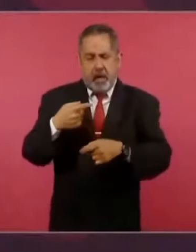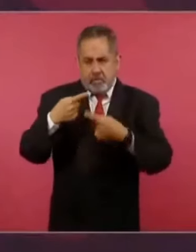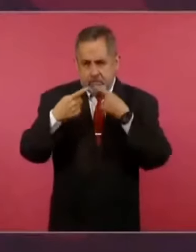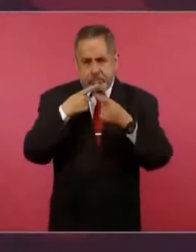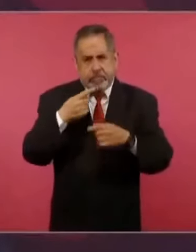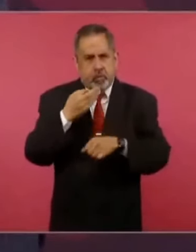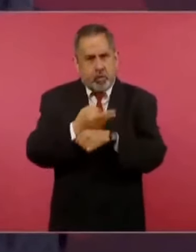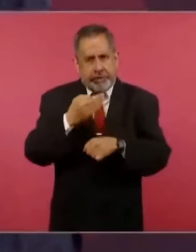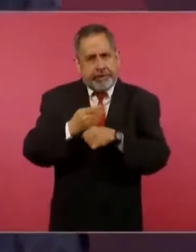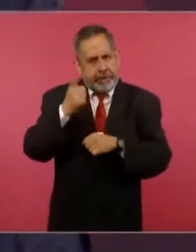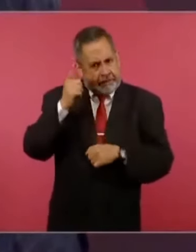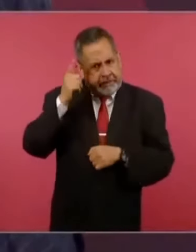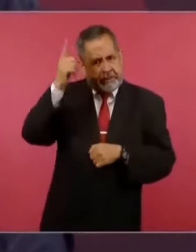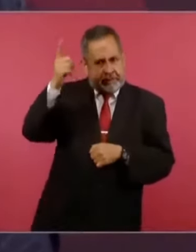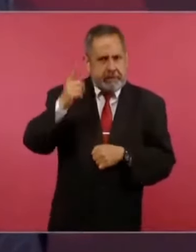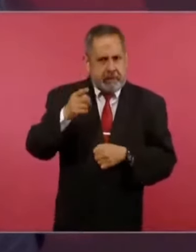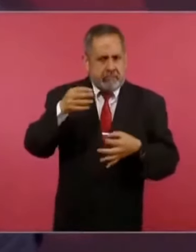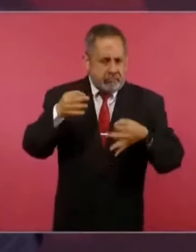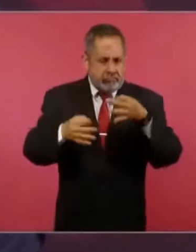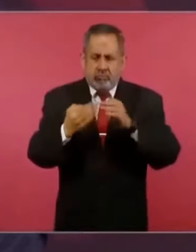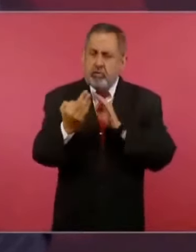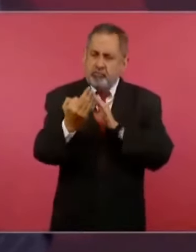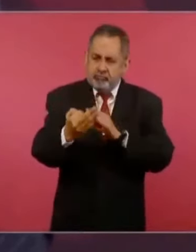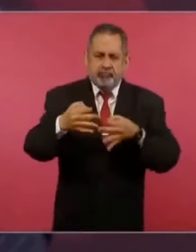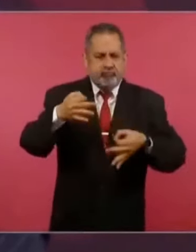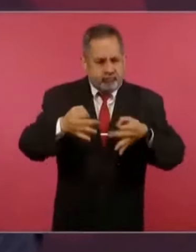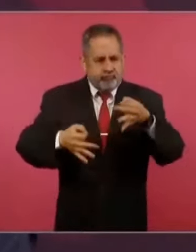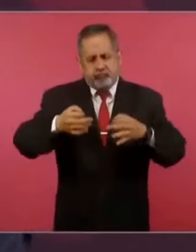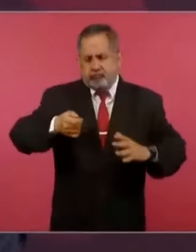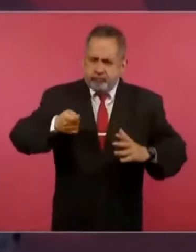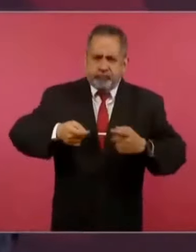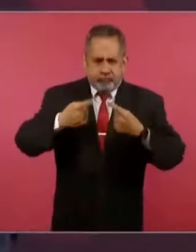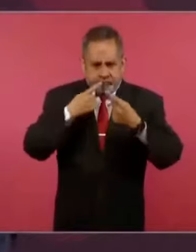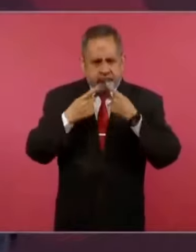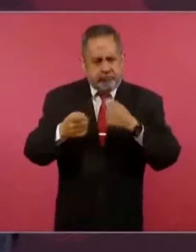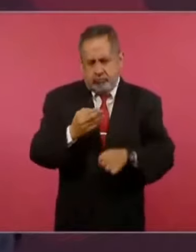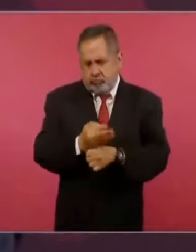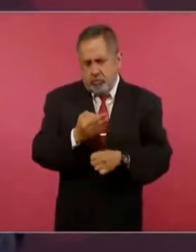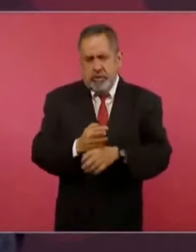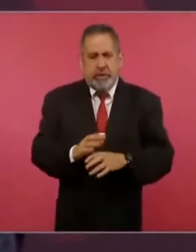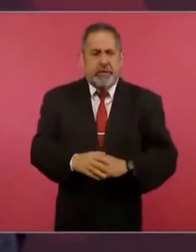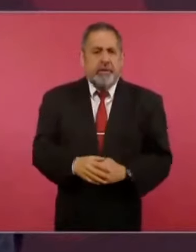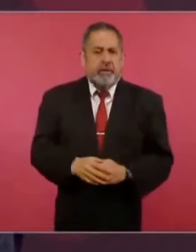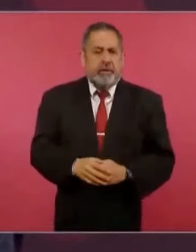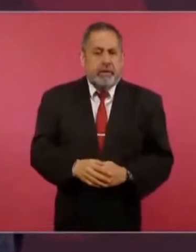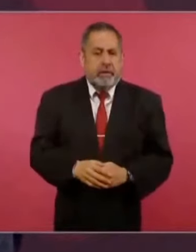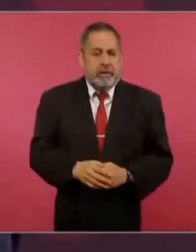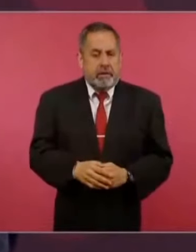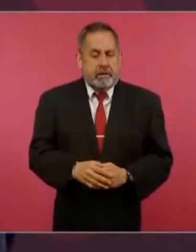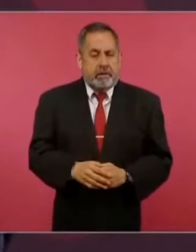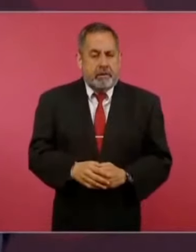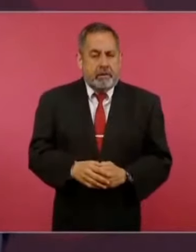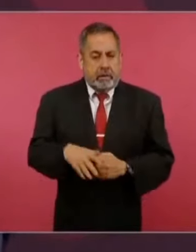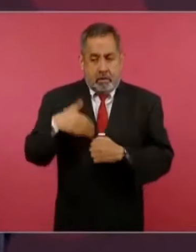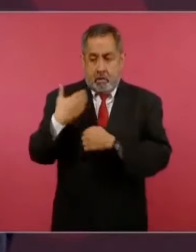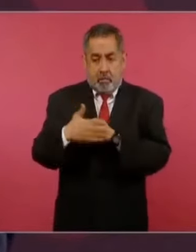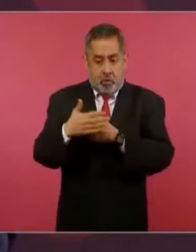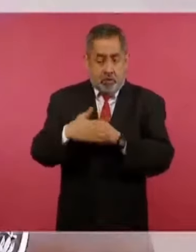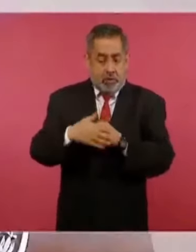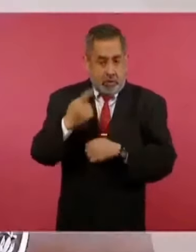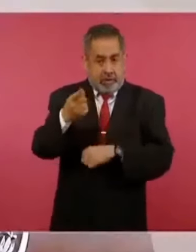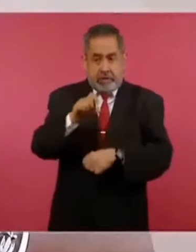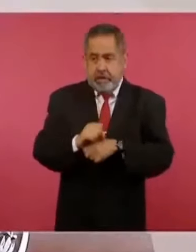las comparecencias. Ahora que vengan los